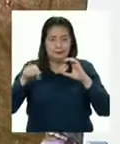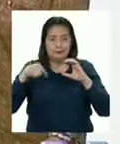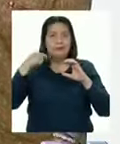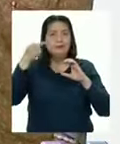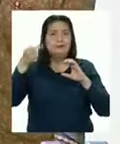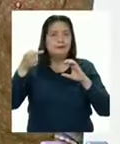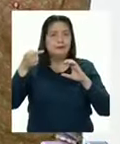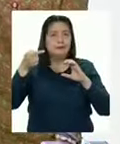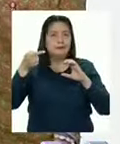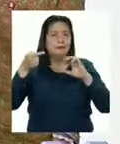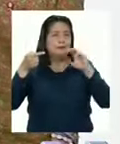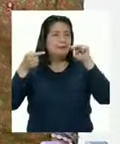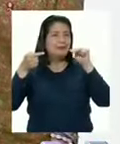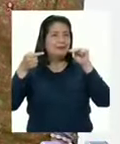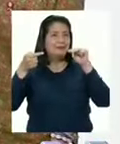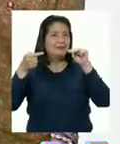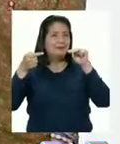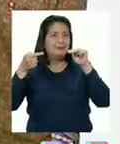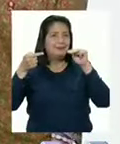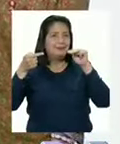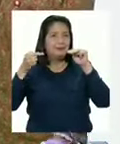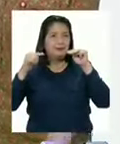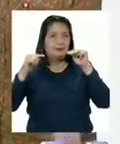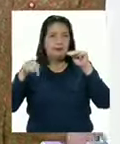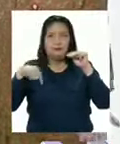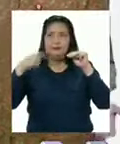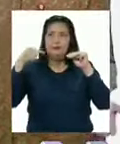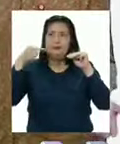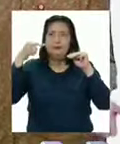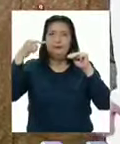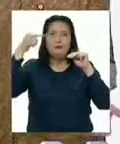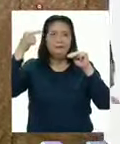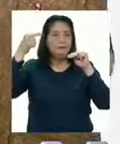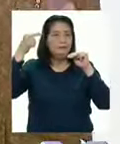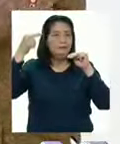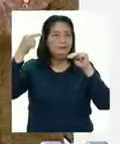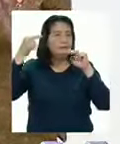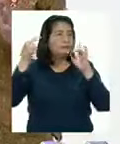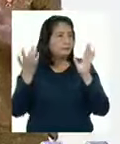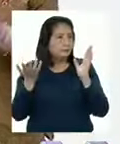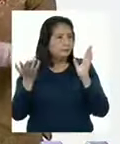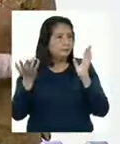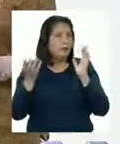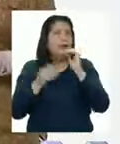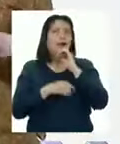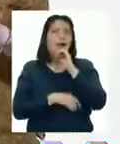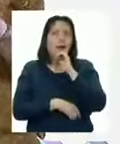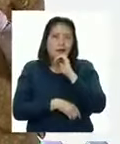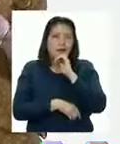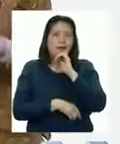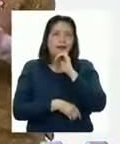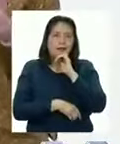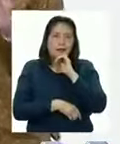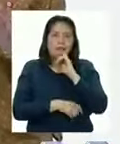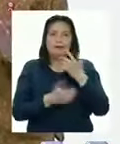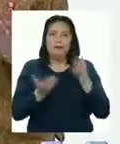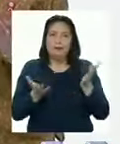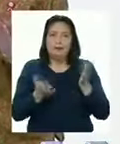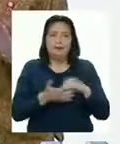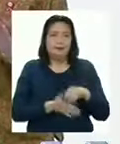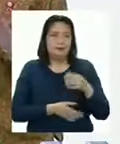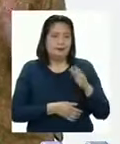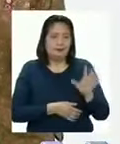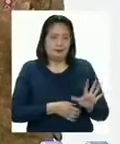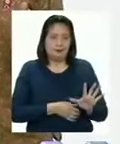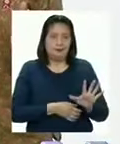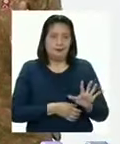Esta de los millares Y así hasta la última fila O sea, que si está en la casilla del